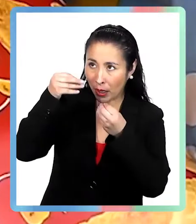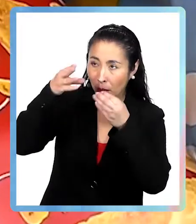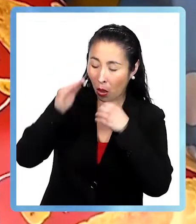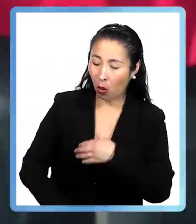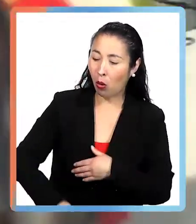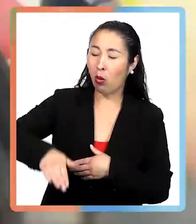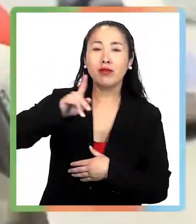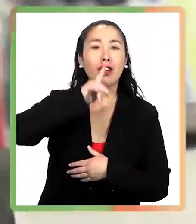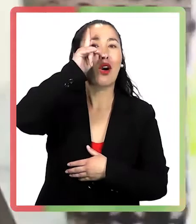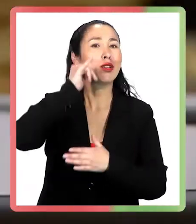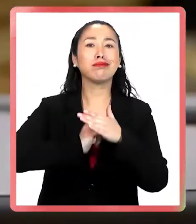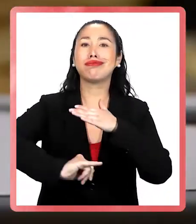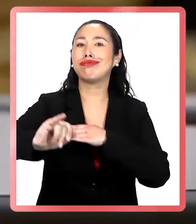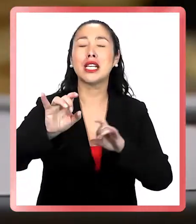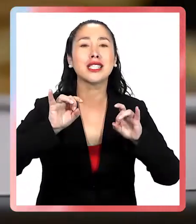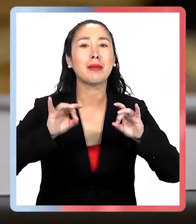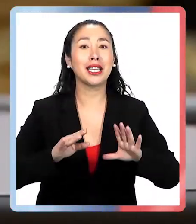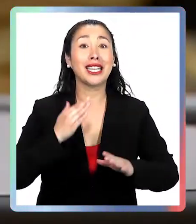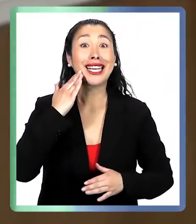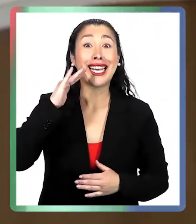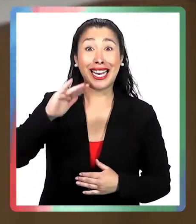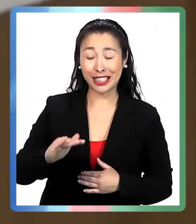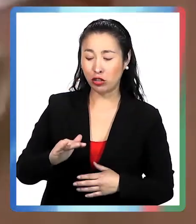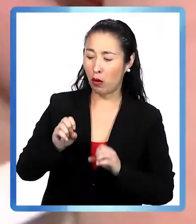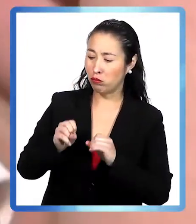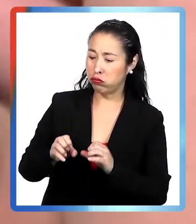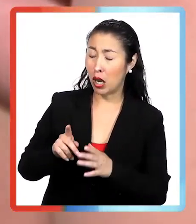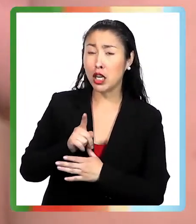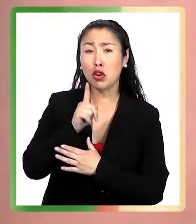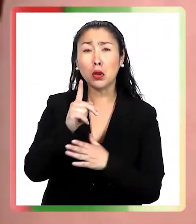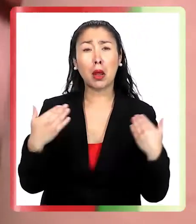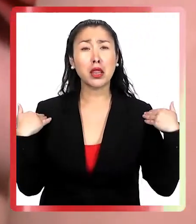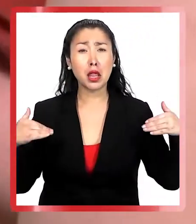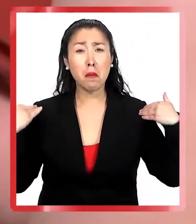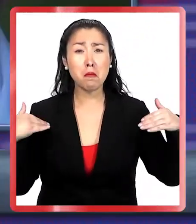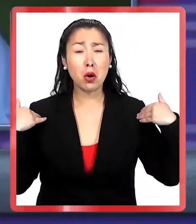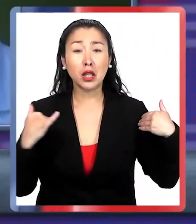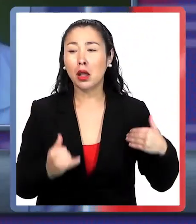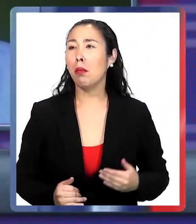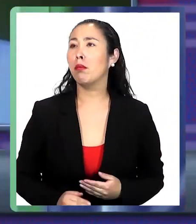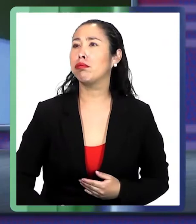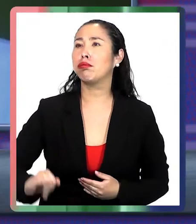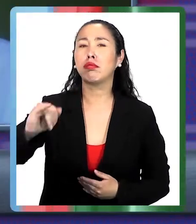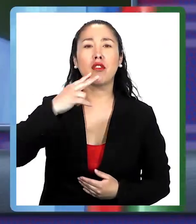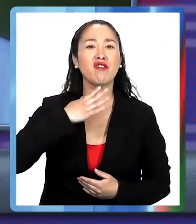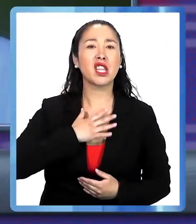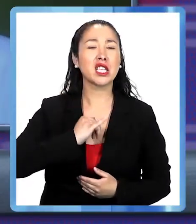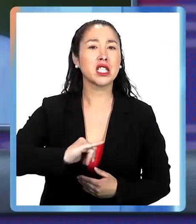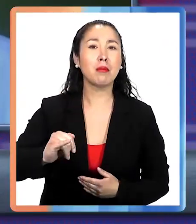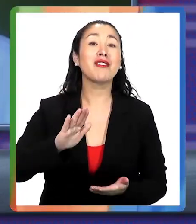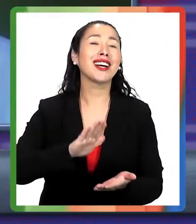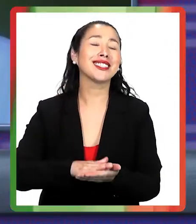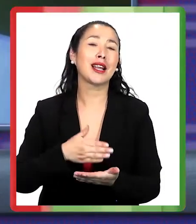Los hábitos desde chico se mantienen. El niño que se acostumbra a un hábito de hacer actividad física, va a hacer actividad física toda su vida,